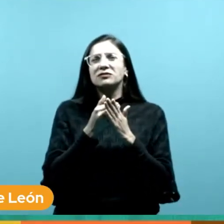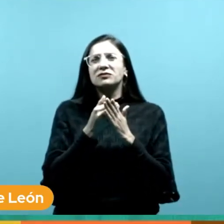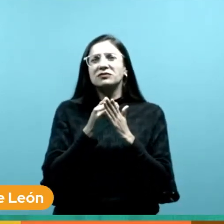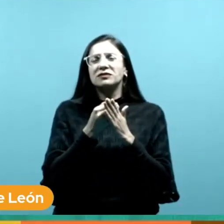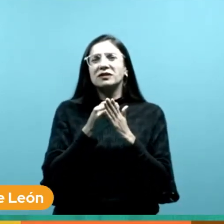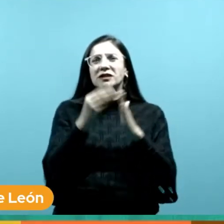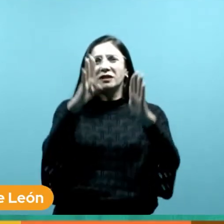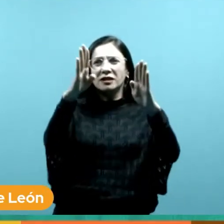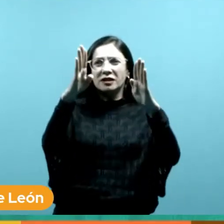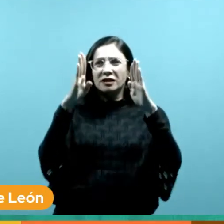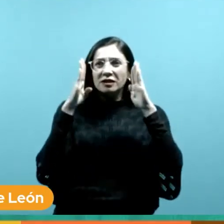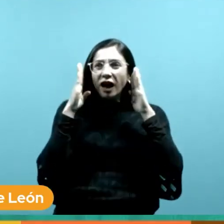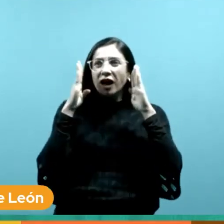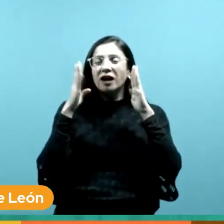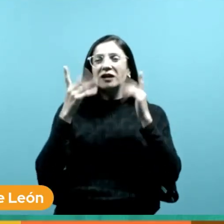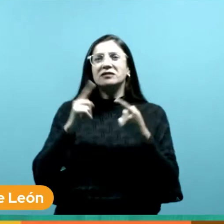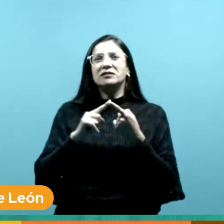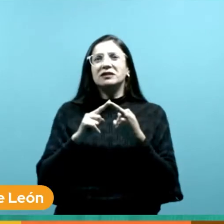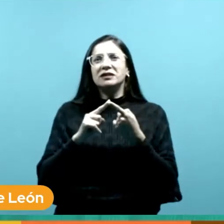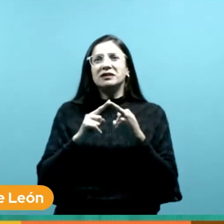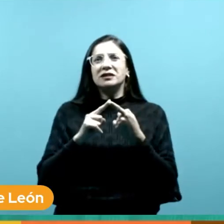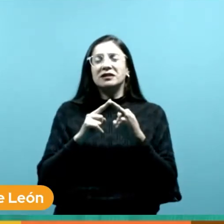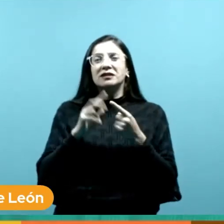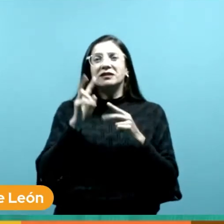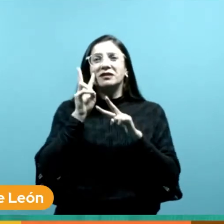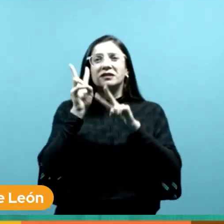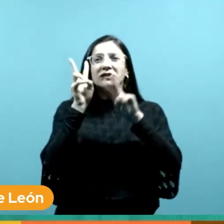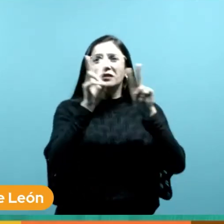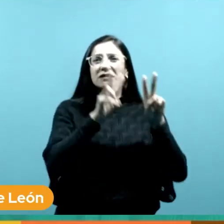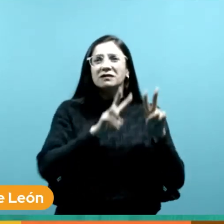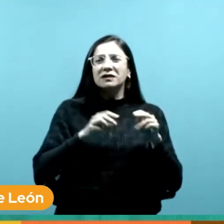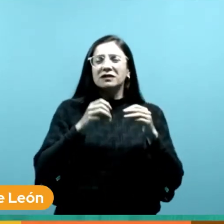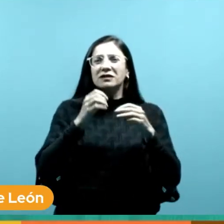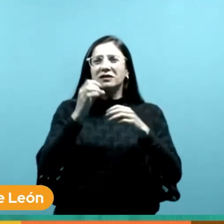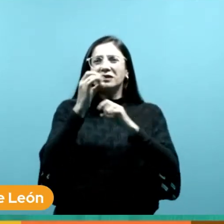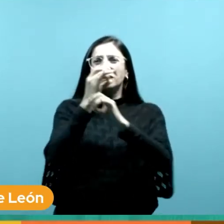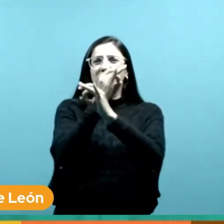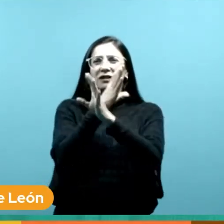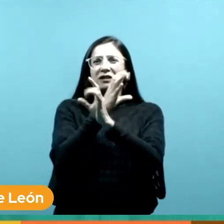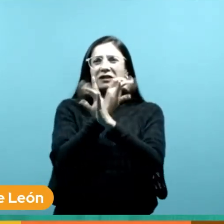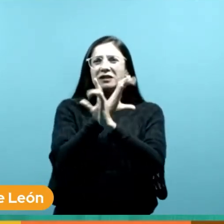el trato ¿no? he visto también en los chats que a muchas personas les cuesta